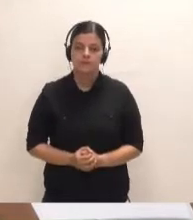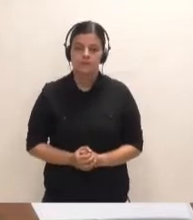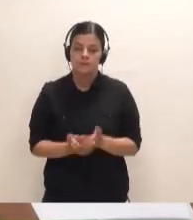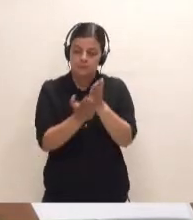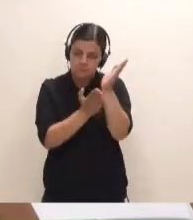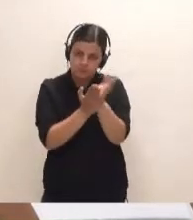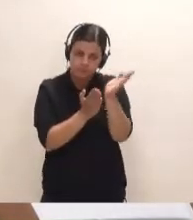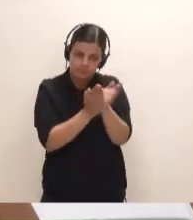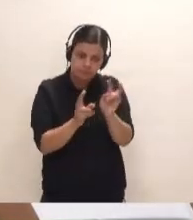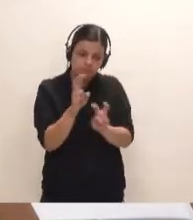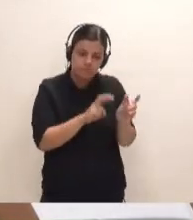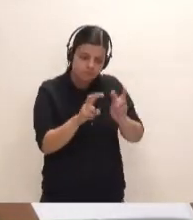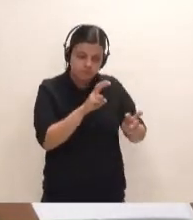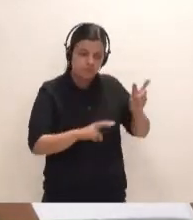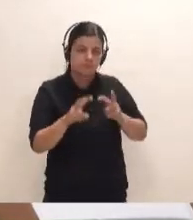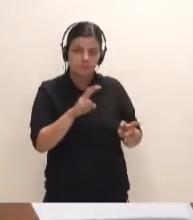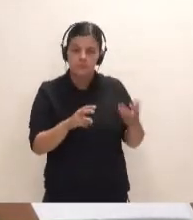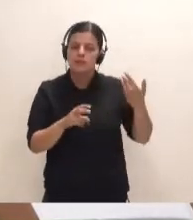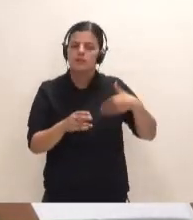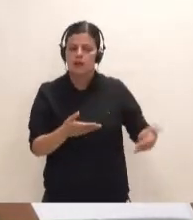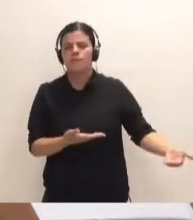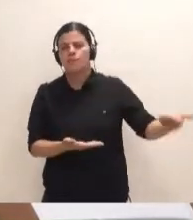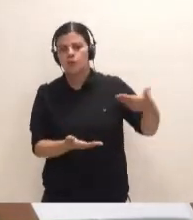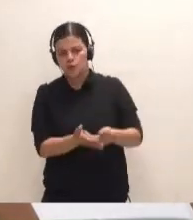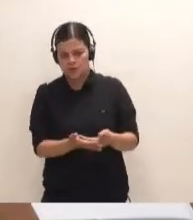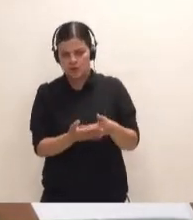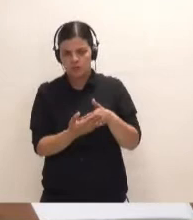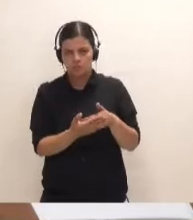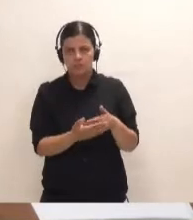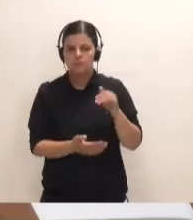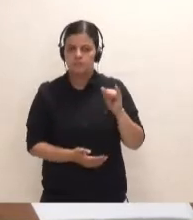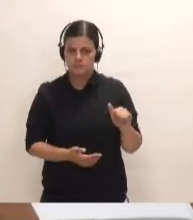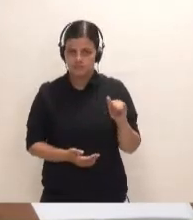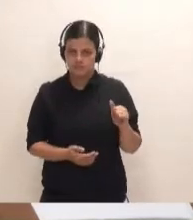alternativas y se llega a una propuesta, y hemos llegado a una propuesta,